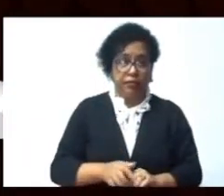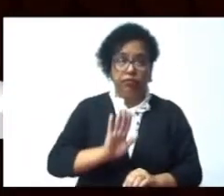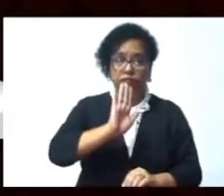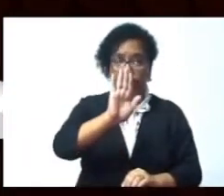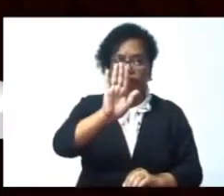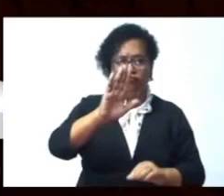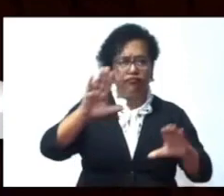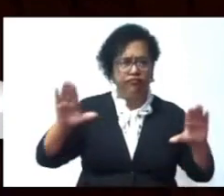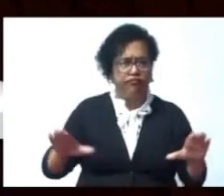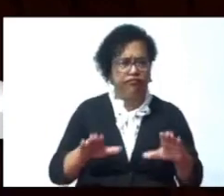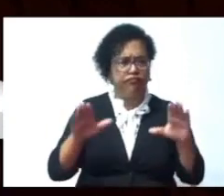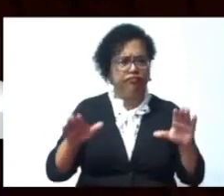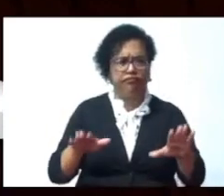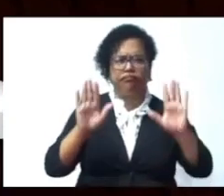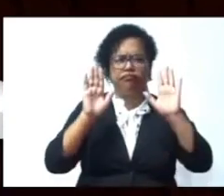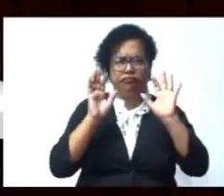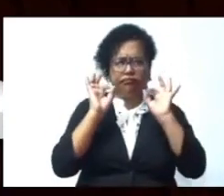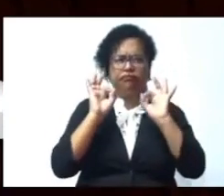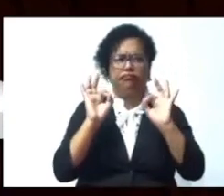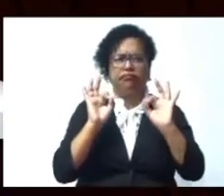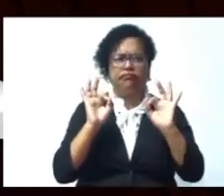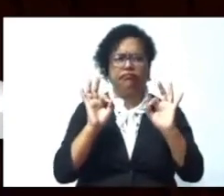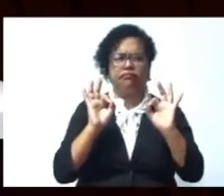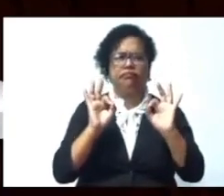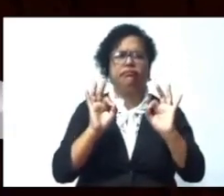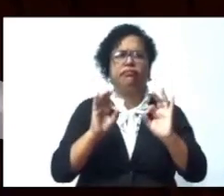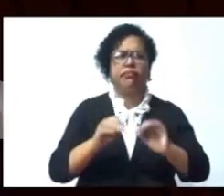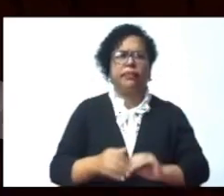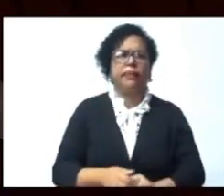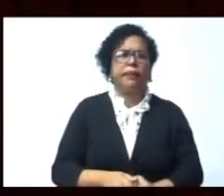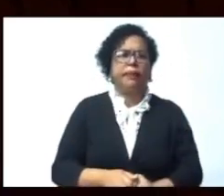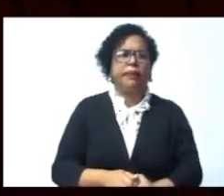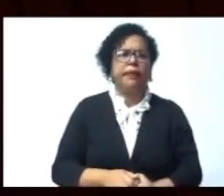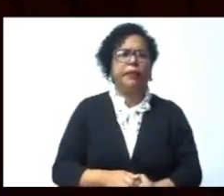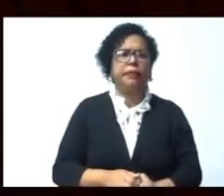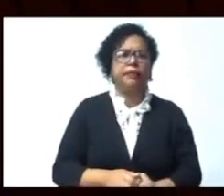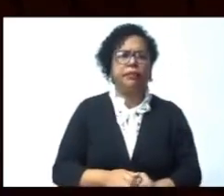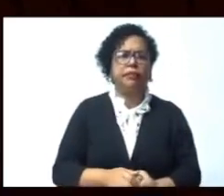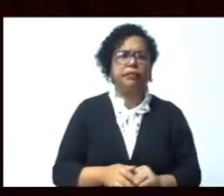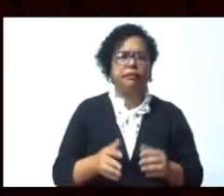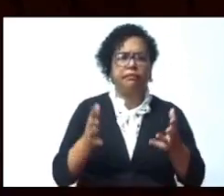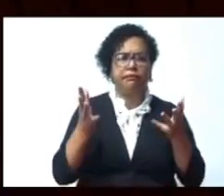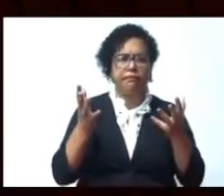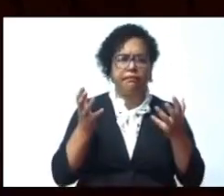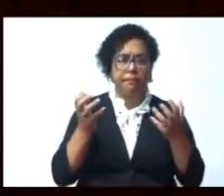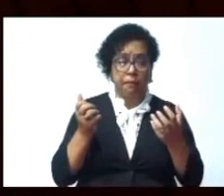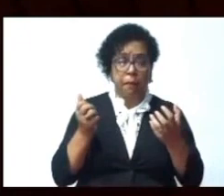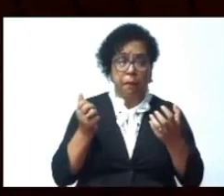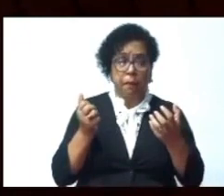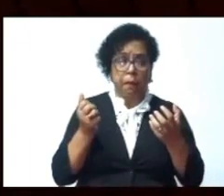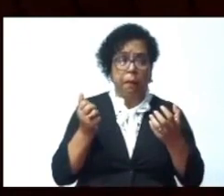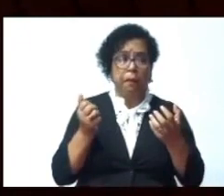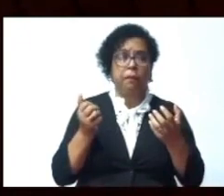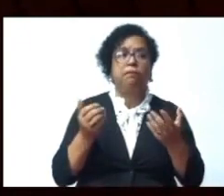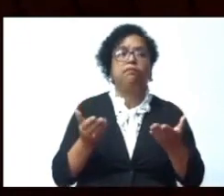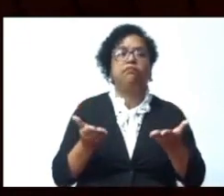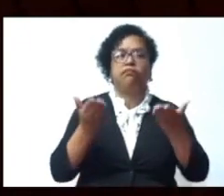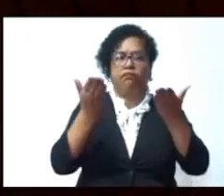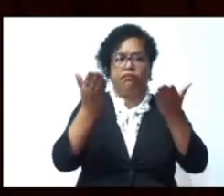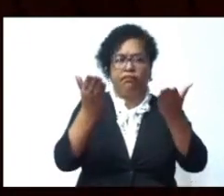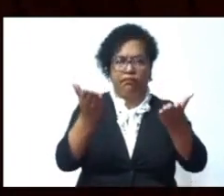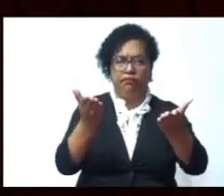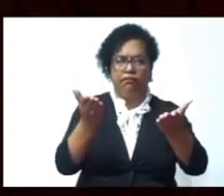No obstante a eso, Presidente, quisiera proponer algunas modificaciones que hemos depositado por Secretaría